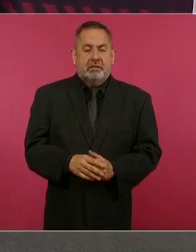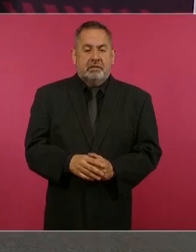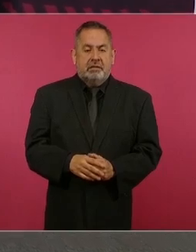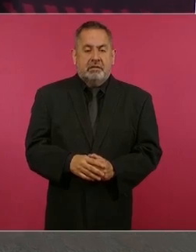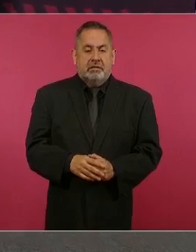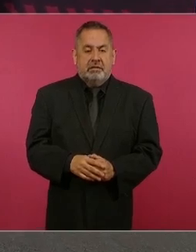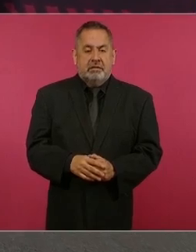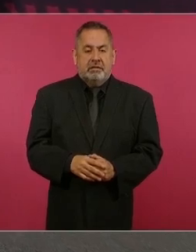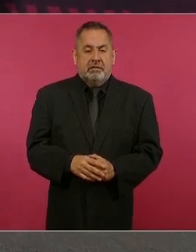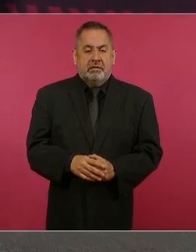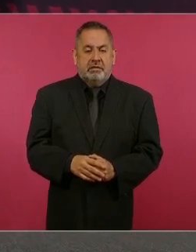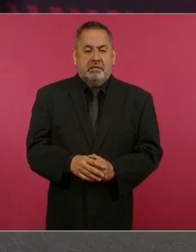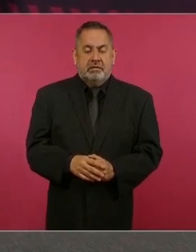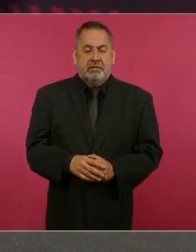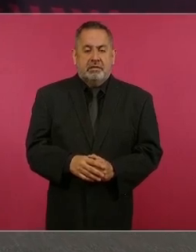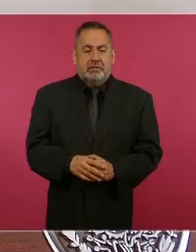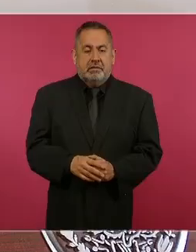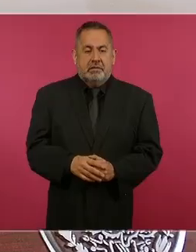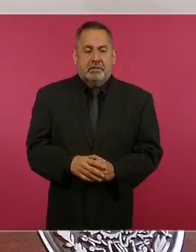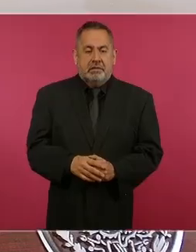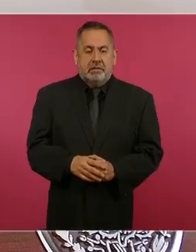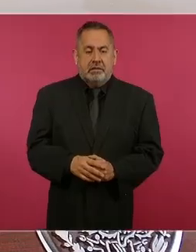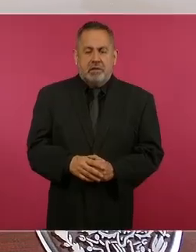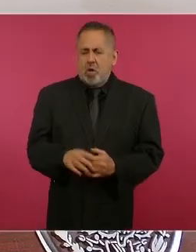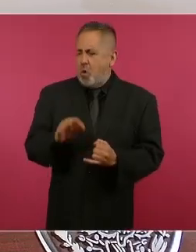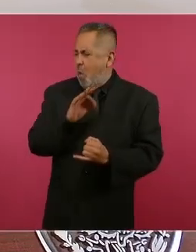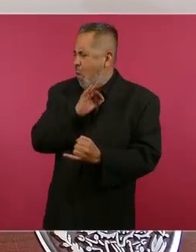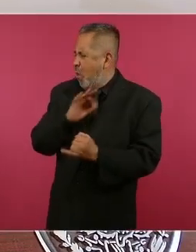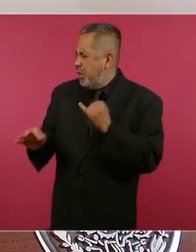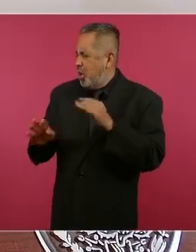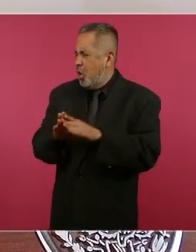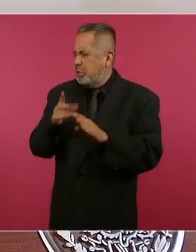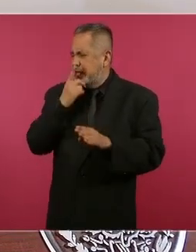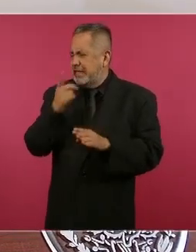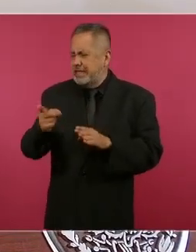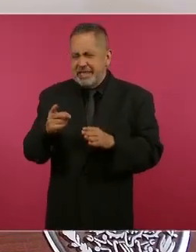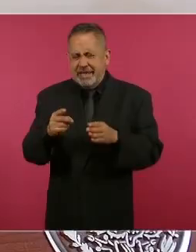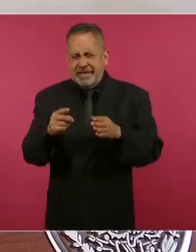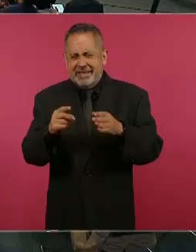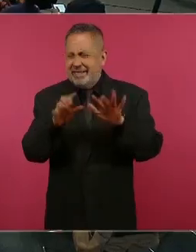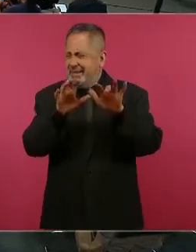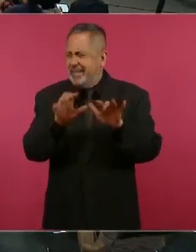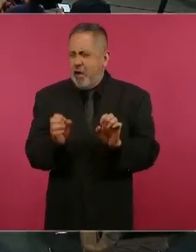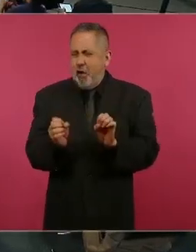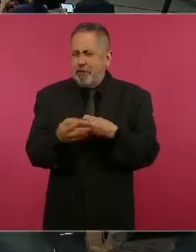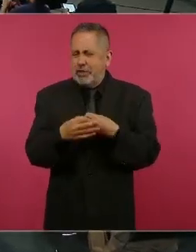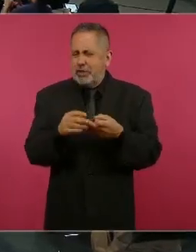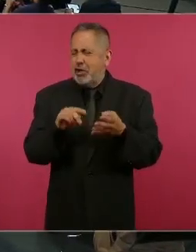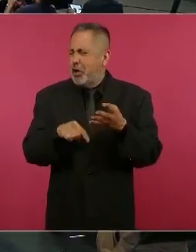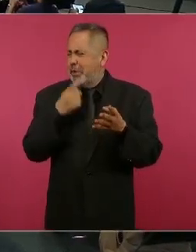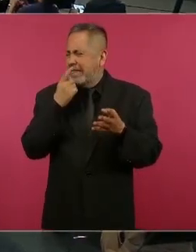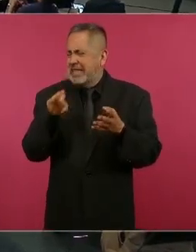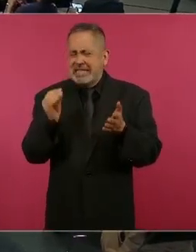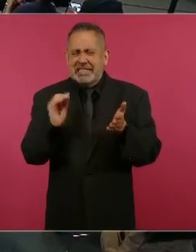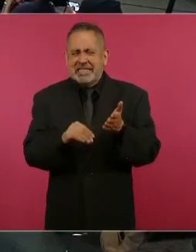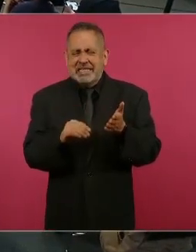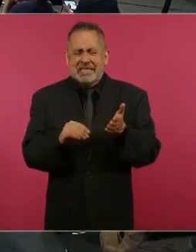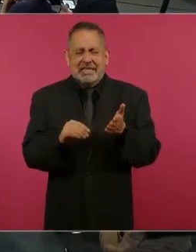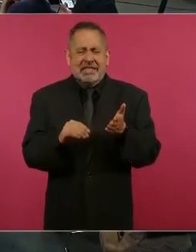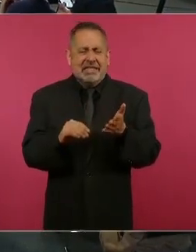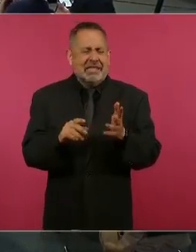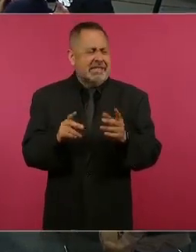última ocasión. ¿Cómo se dice en los oficios? En los oficios,